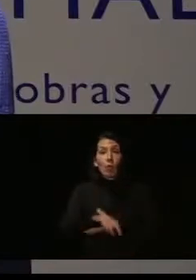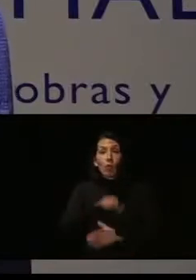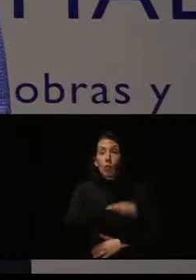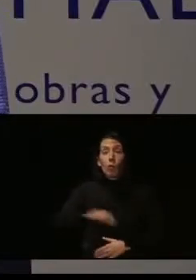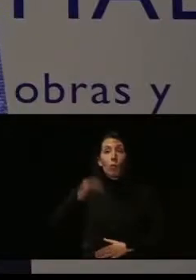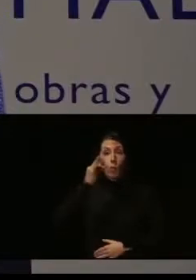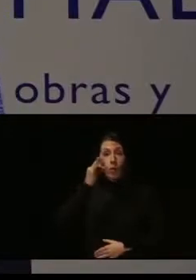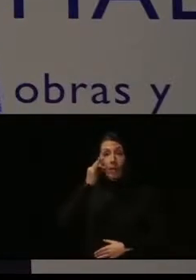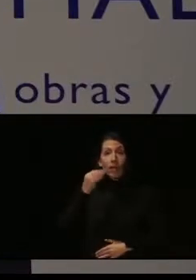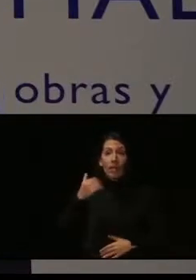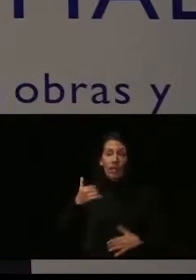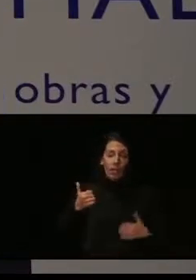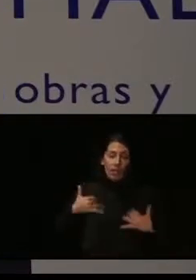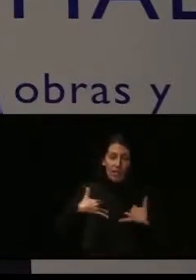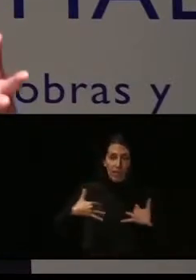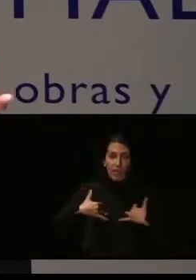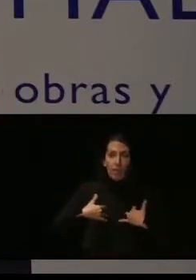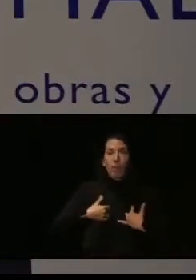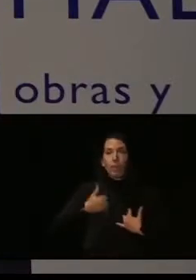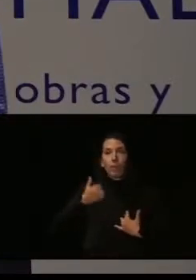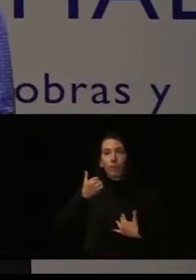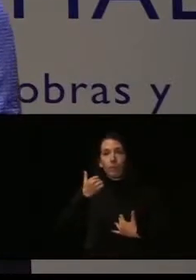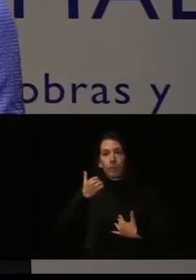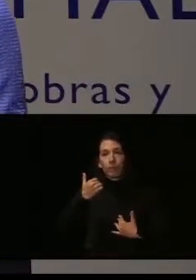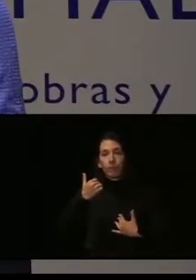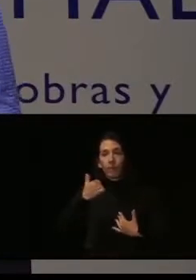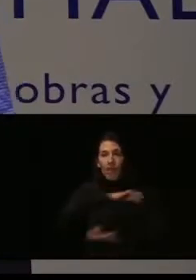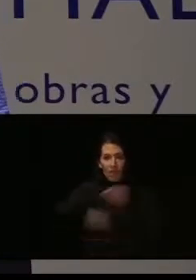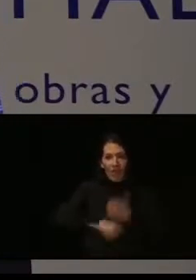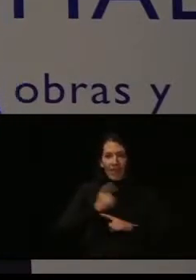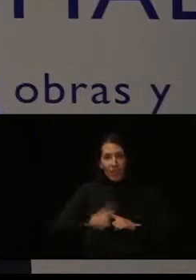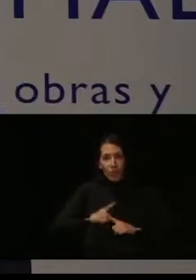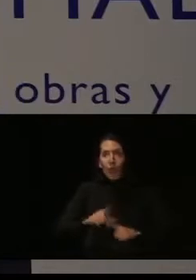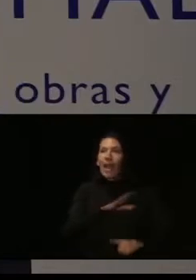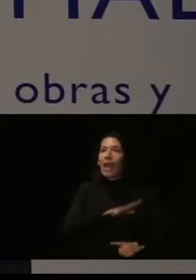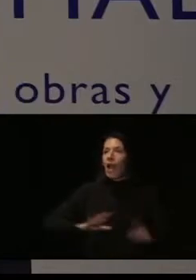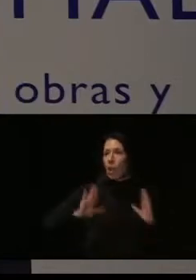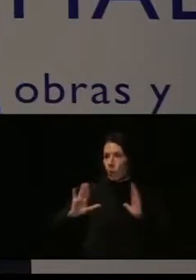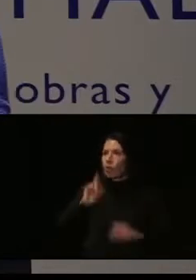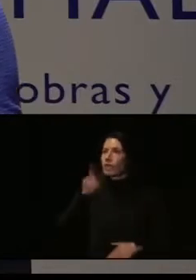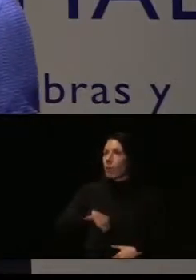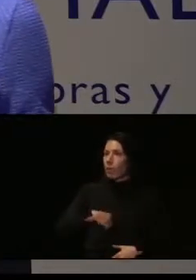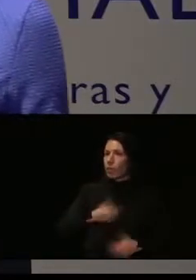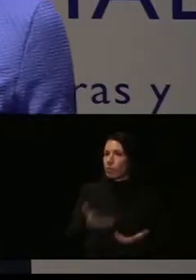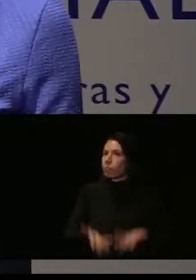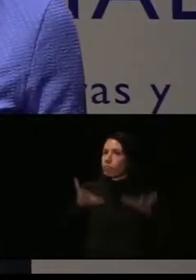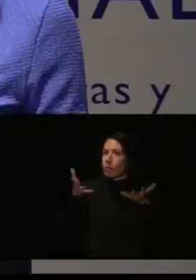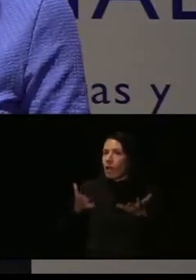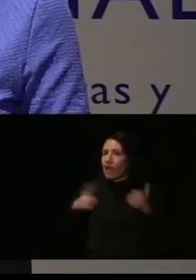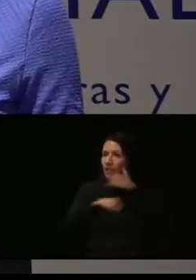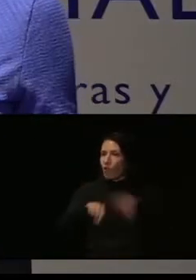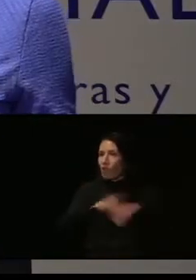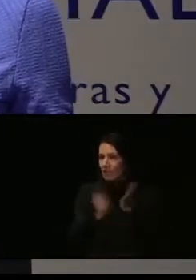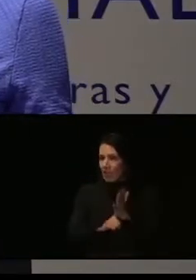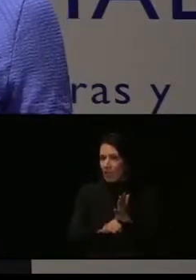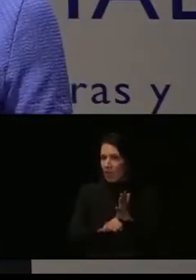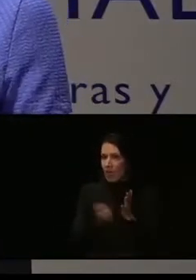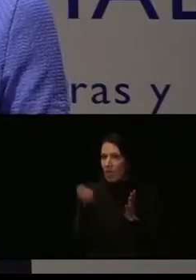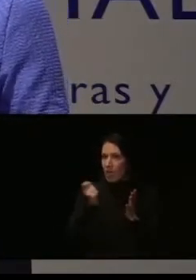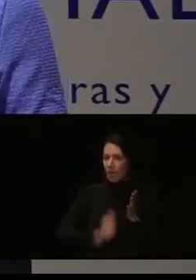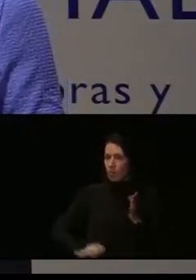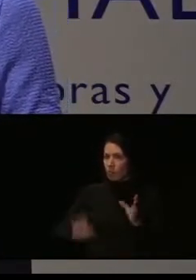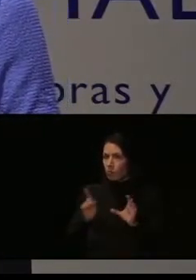víctimas de violencia sexual tienen carácter ambulatorio únicamente, pero también prestan atención integral con un equipo multidisciplinar. Todas las redes